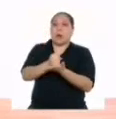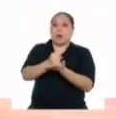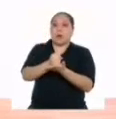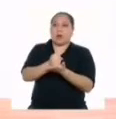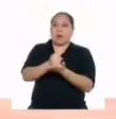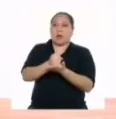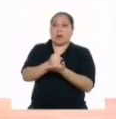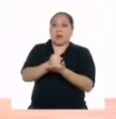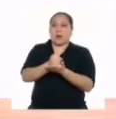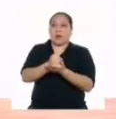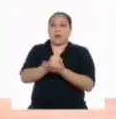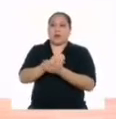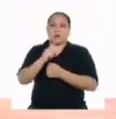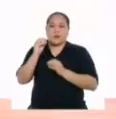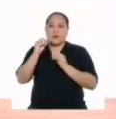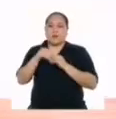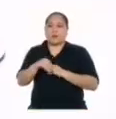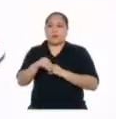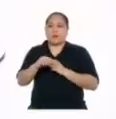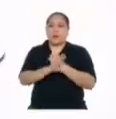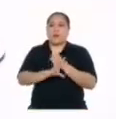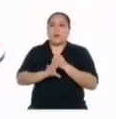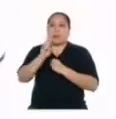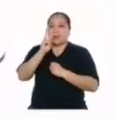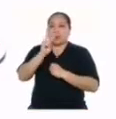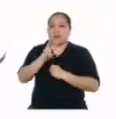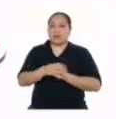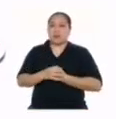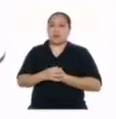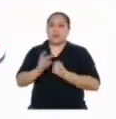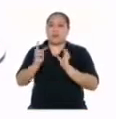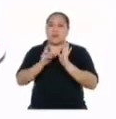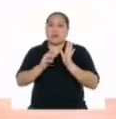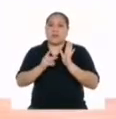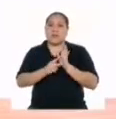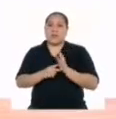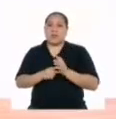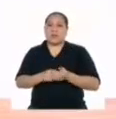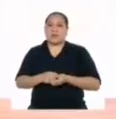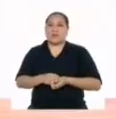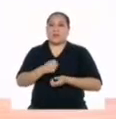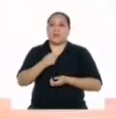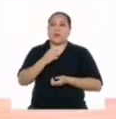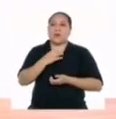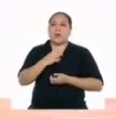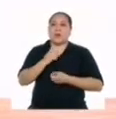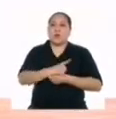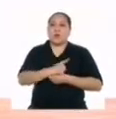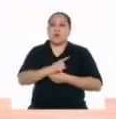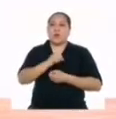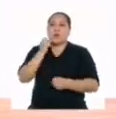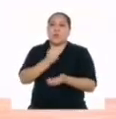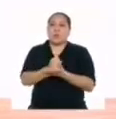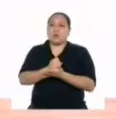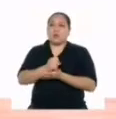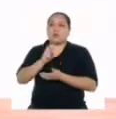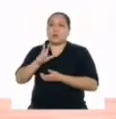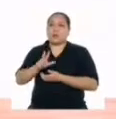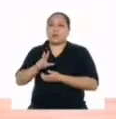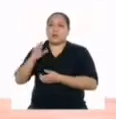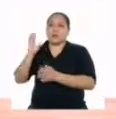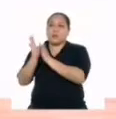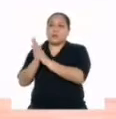mesa. Y lo voy a poner en la base 2. Quiere decir que va a sonar así. 1,